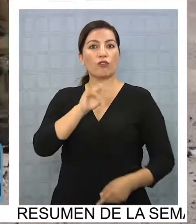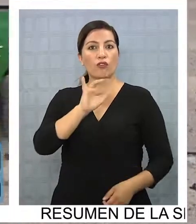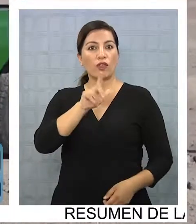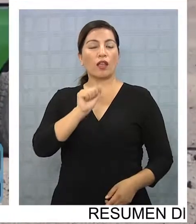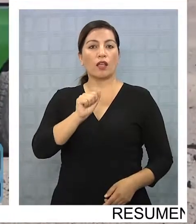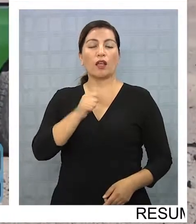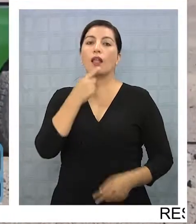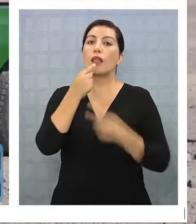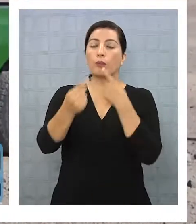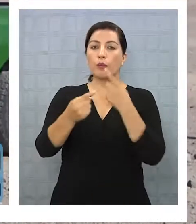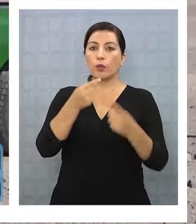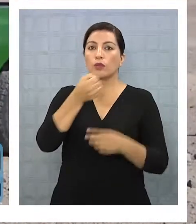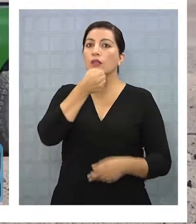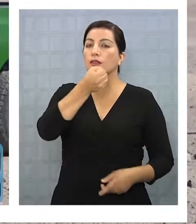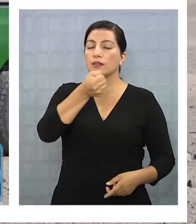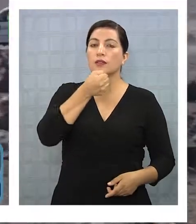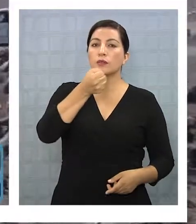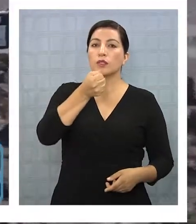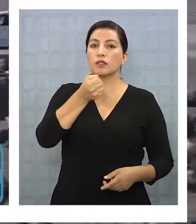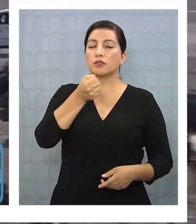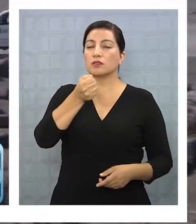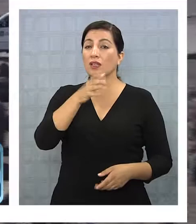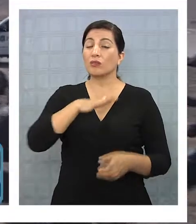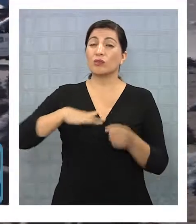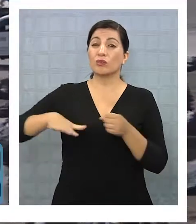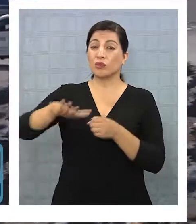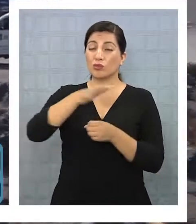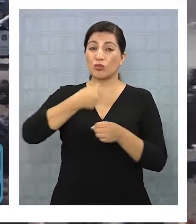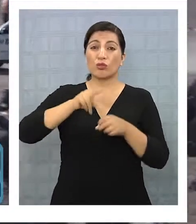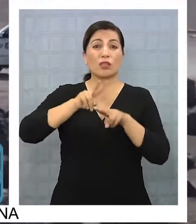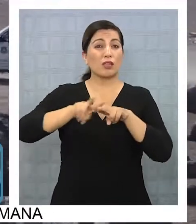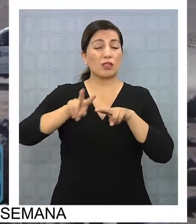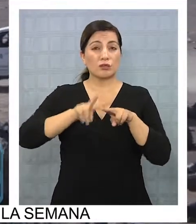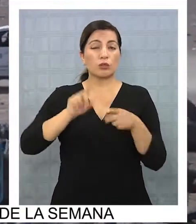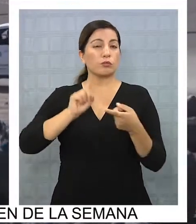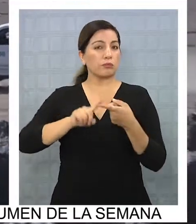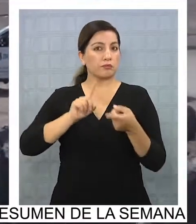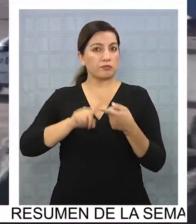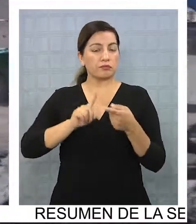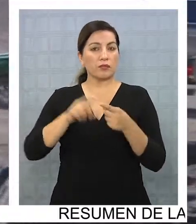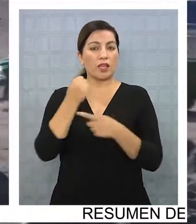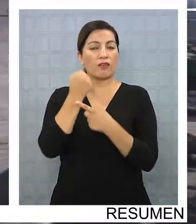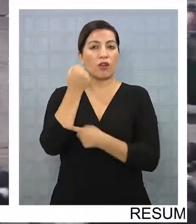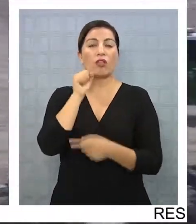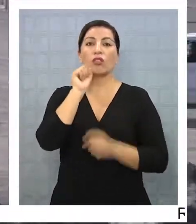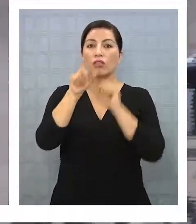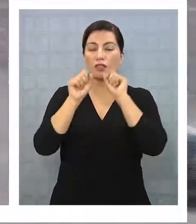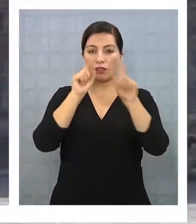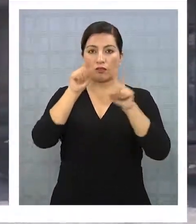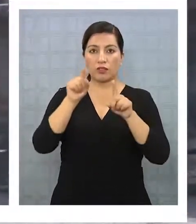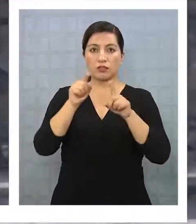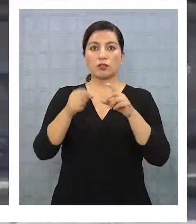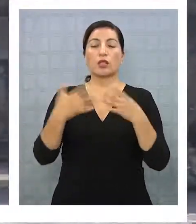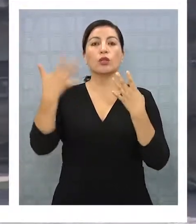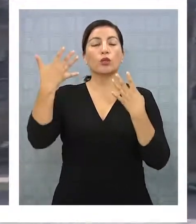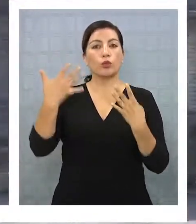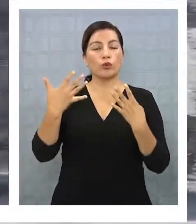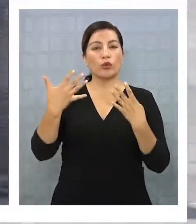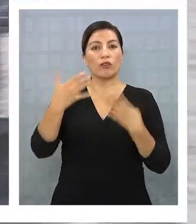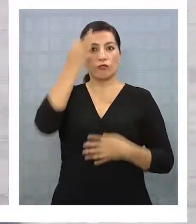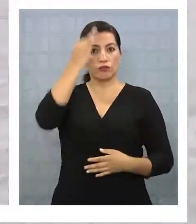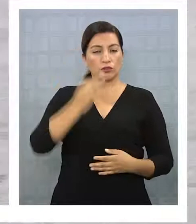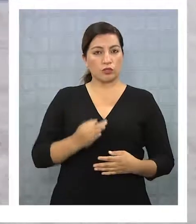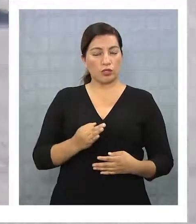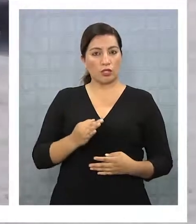a las consultas de la prensa sobre la polémica que comenzaba a generarse por su participación como abogado defensor de los nueve funcionarios públicos